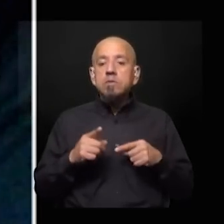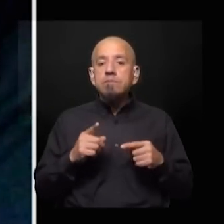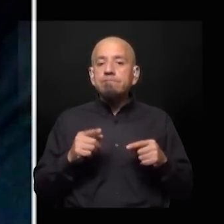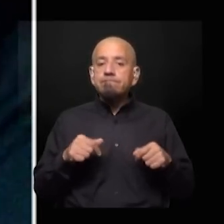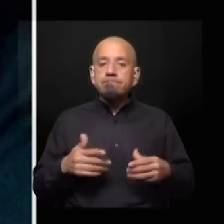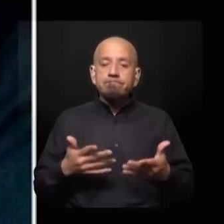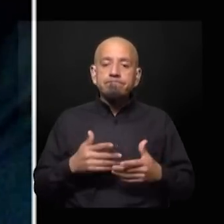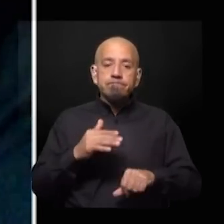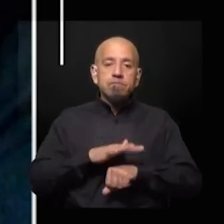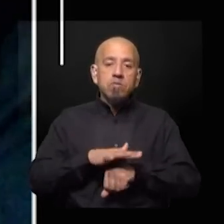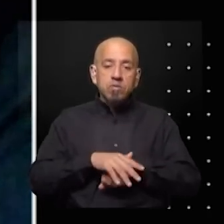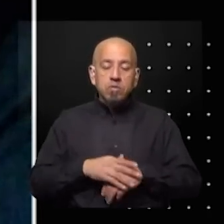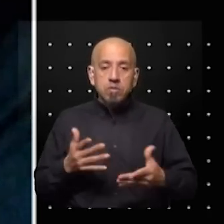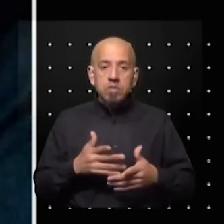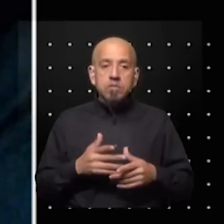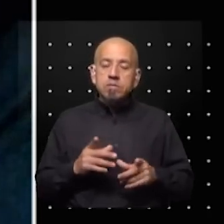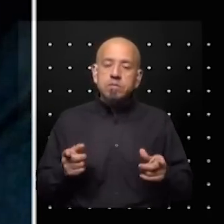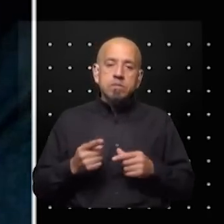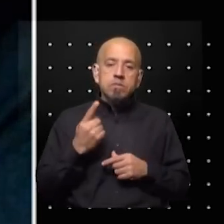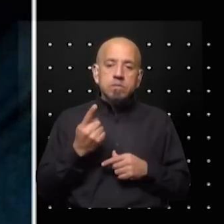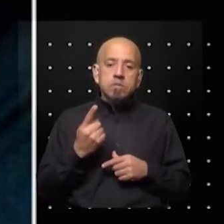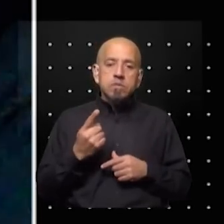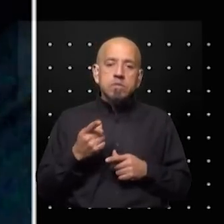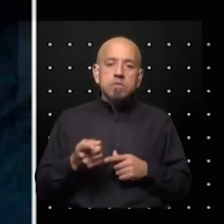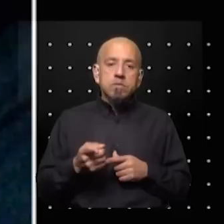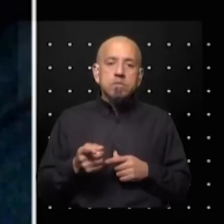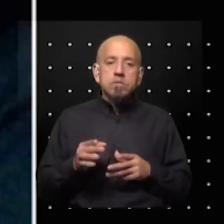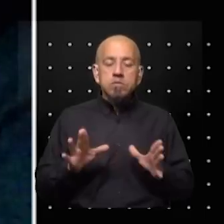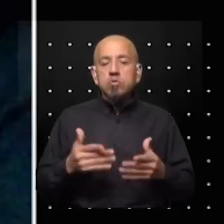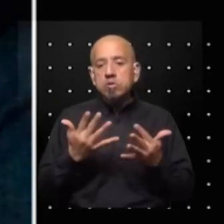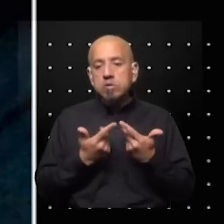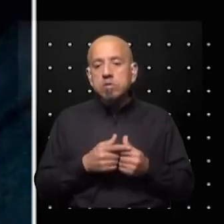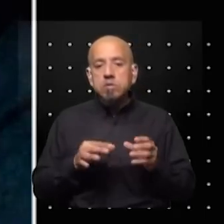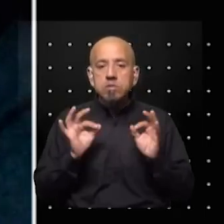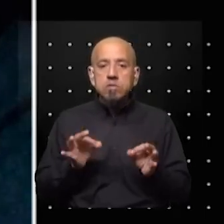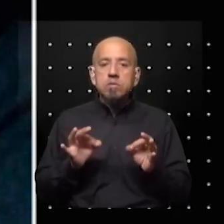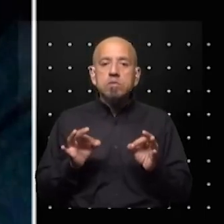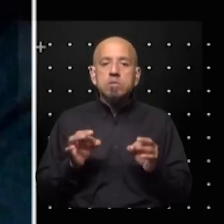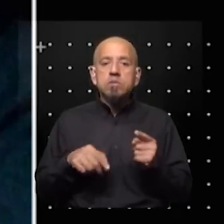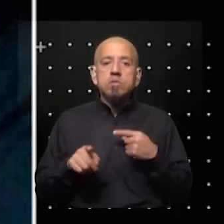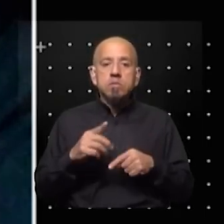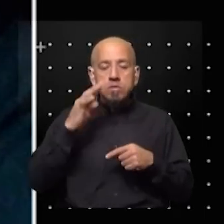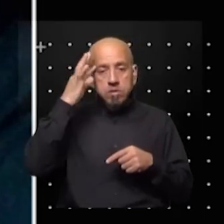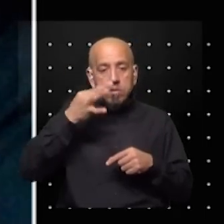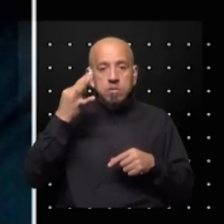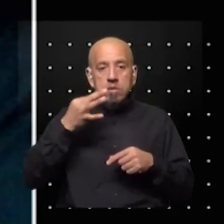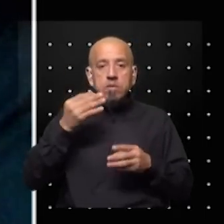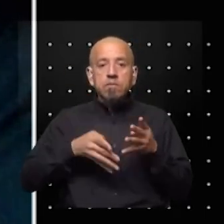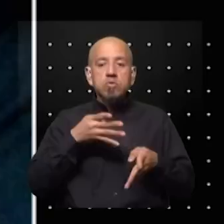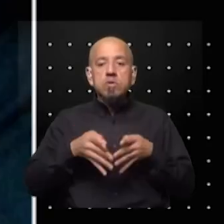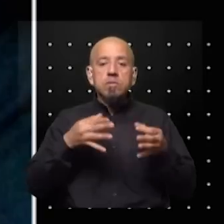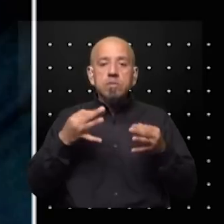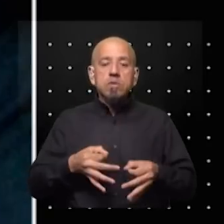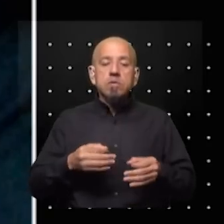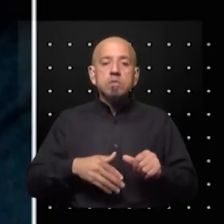estos momentos que esto sea factible primero sería necesario en América Latina poner la casa en orden que los procesos de integración regional realmente funcionaran que América